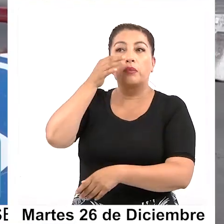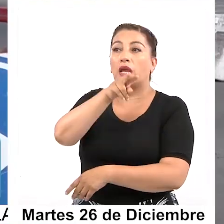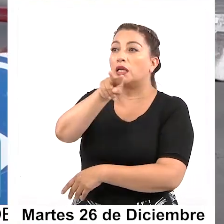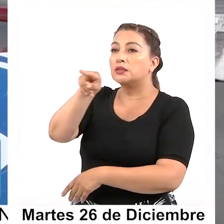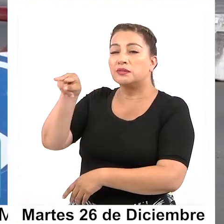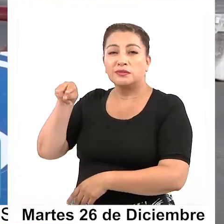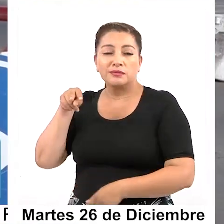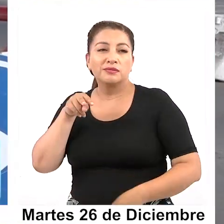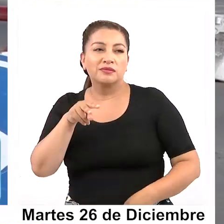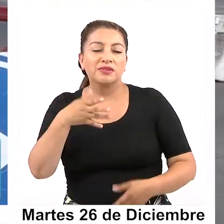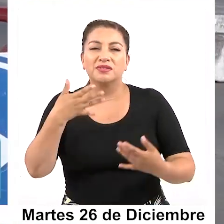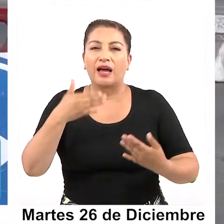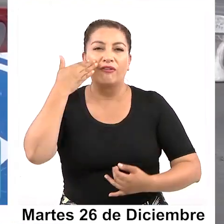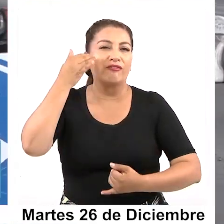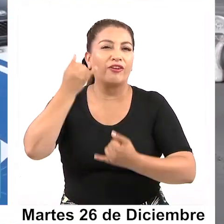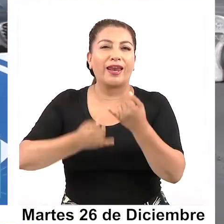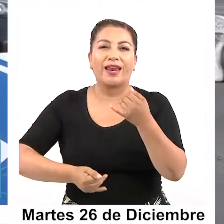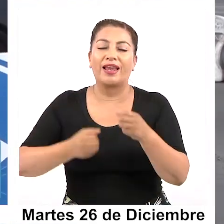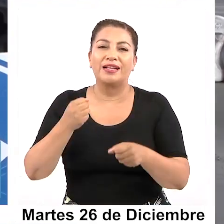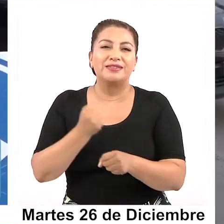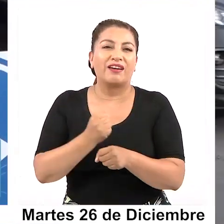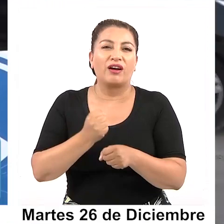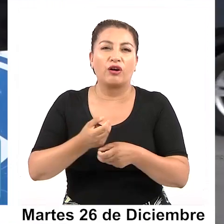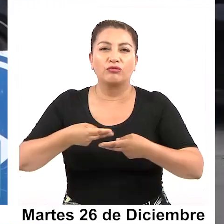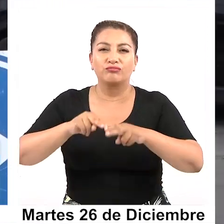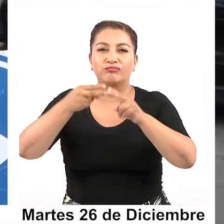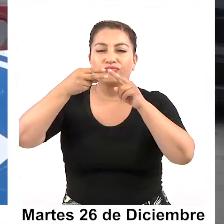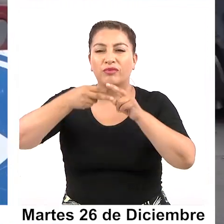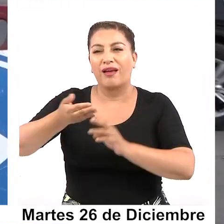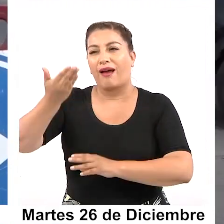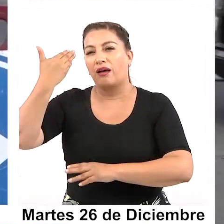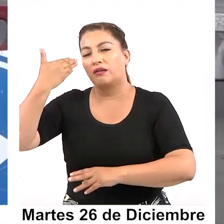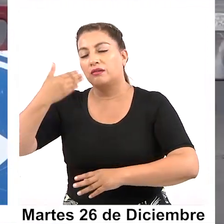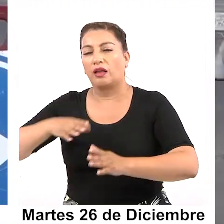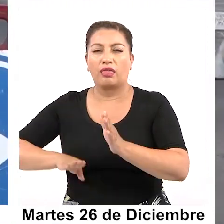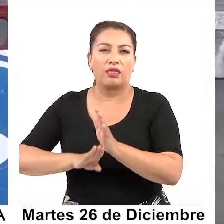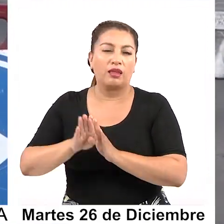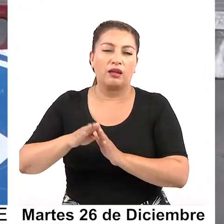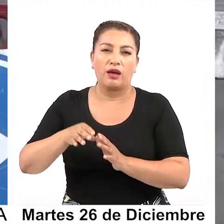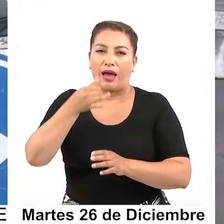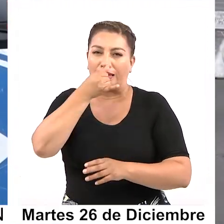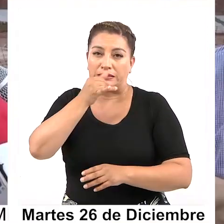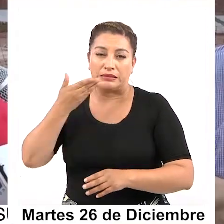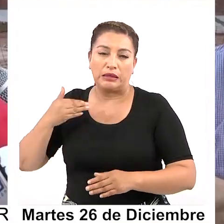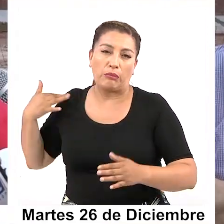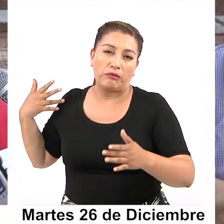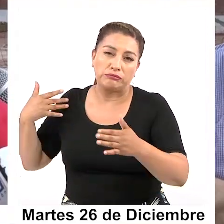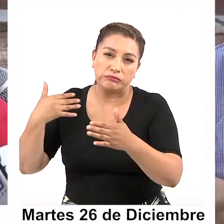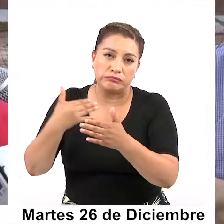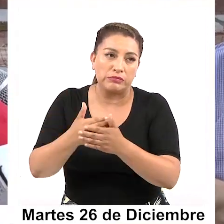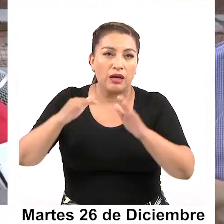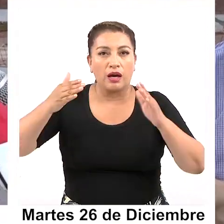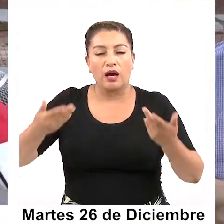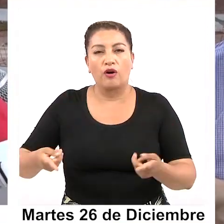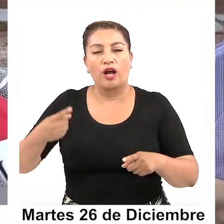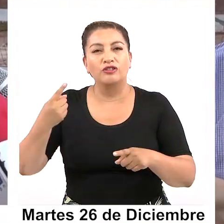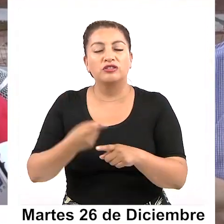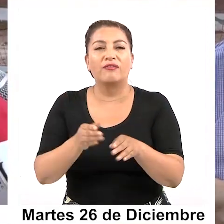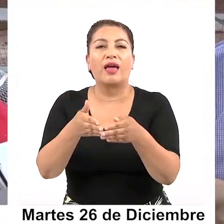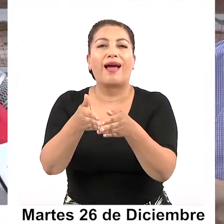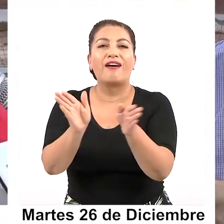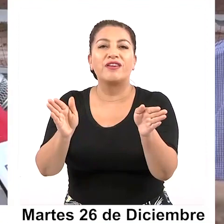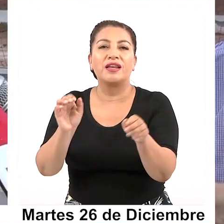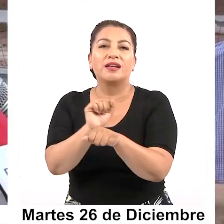terreno, ya hemos finalizado los trabajos que con ardua labor hemos desarrollado por bastante tiempo para poder restablecer el servicio